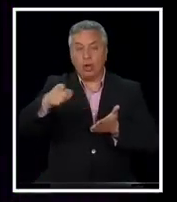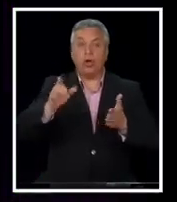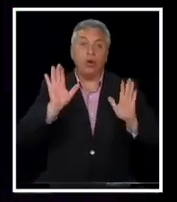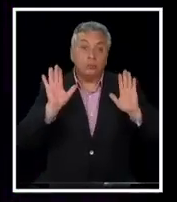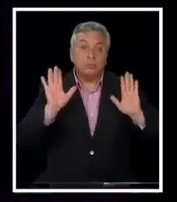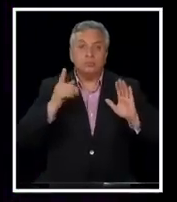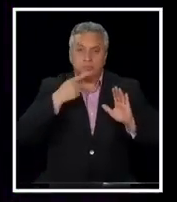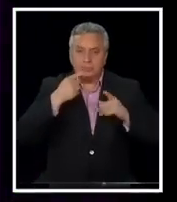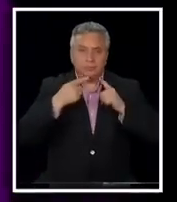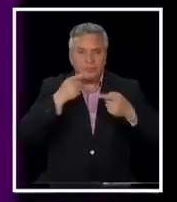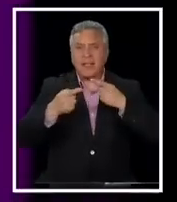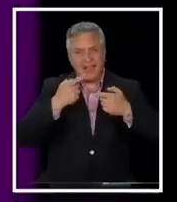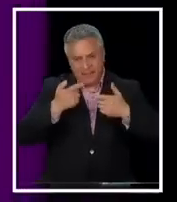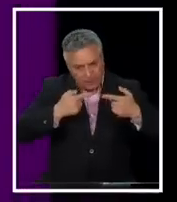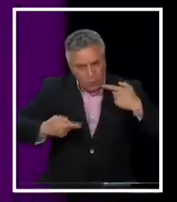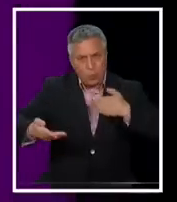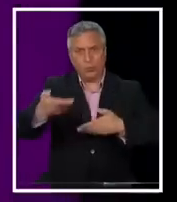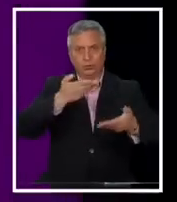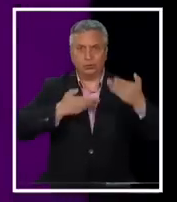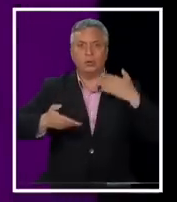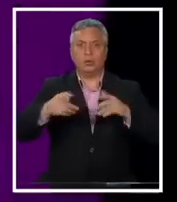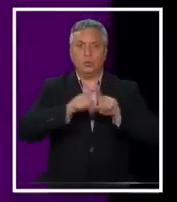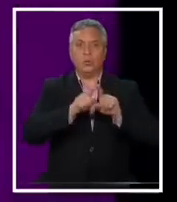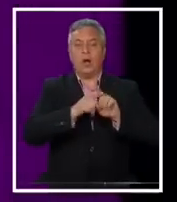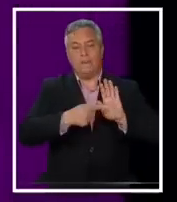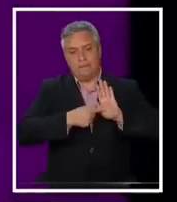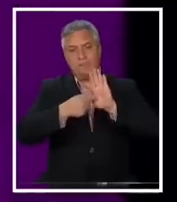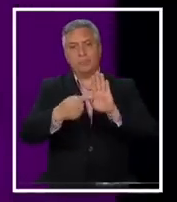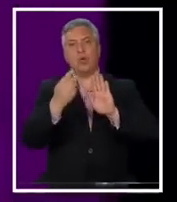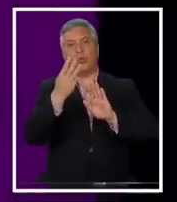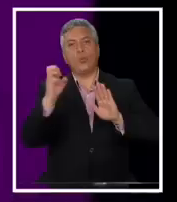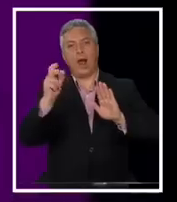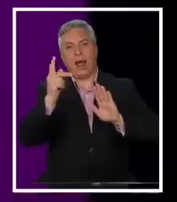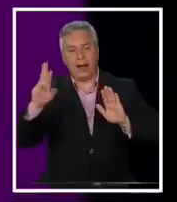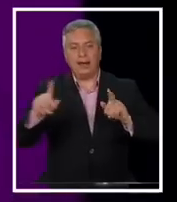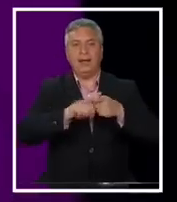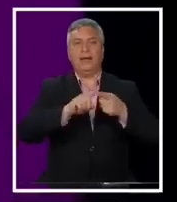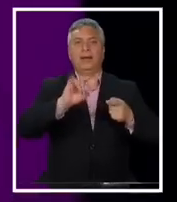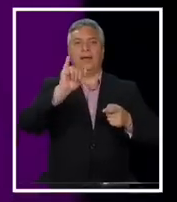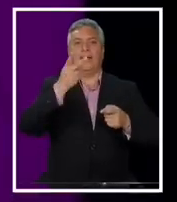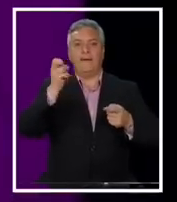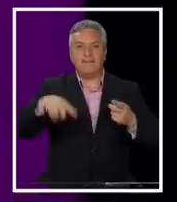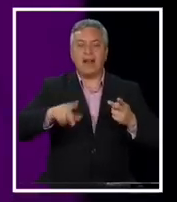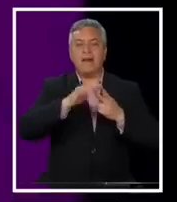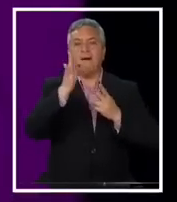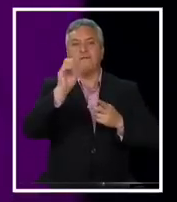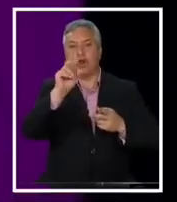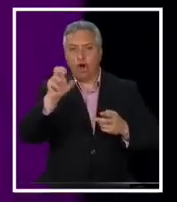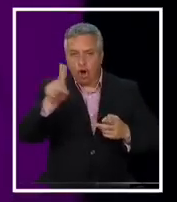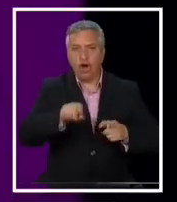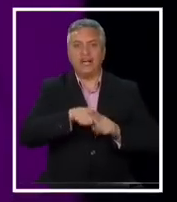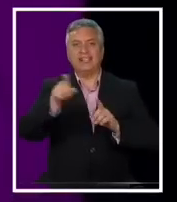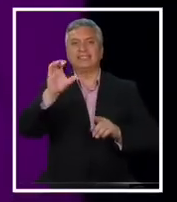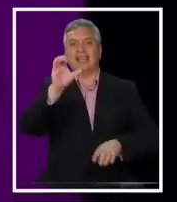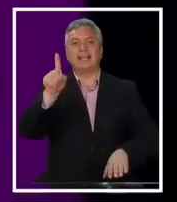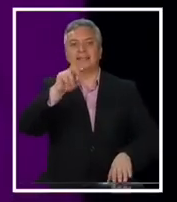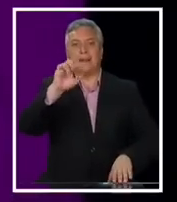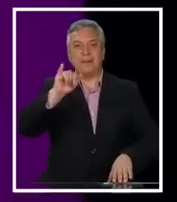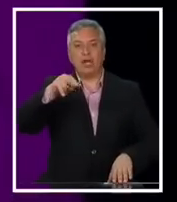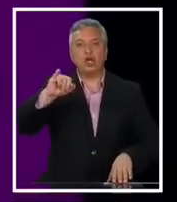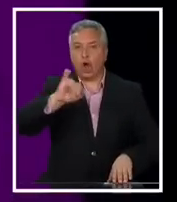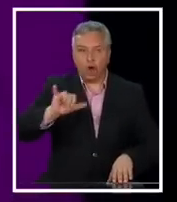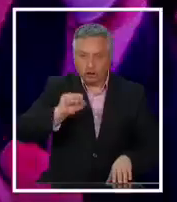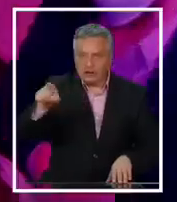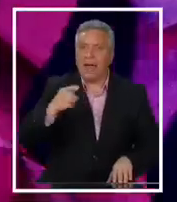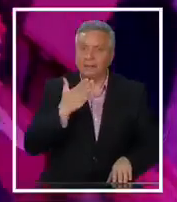discusión inmediata a nuestro proyecto, que presentamos junto a Matías Walker, junto a Iván Flores y a Fidel Espinosa, para que lo aprobemos. Y